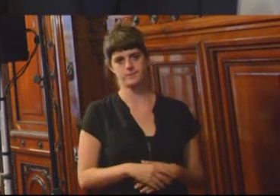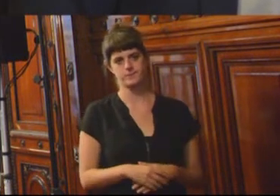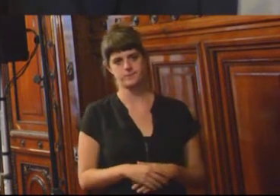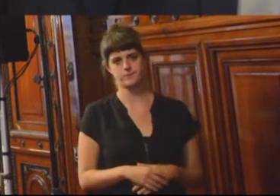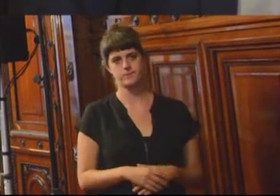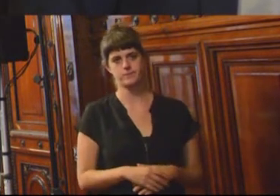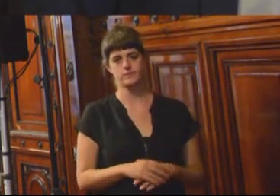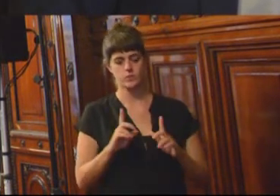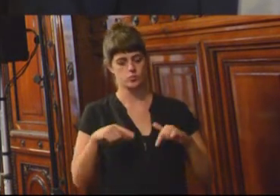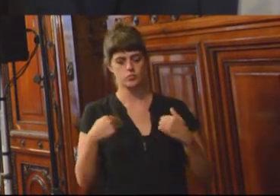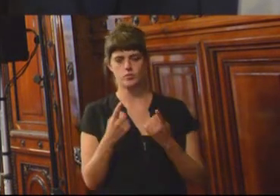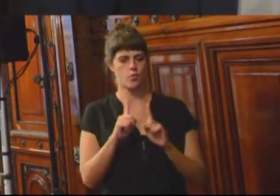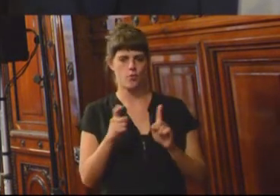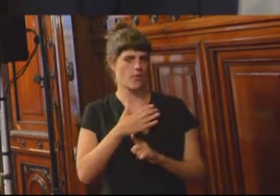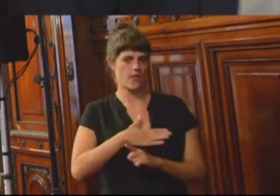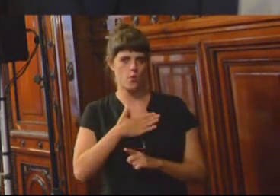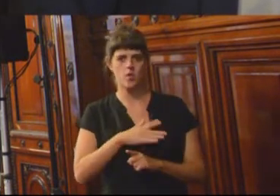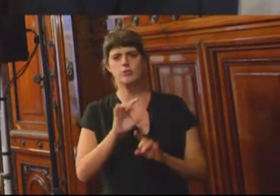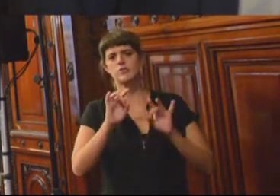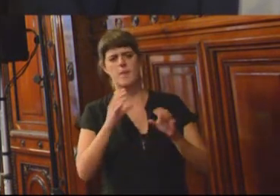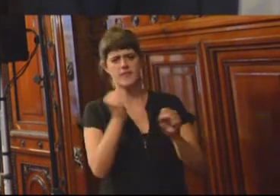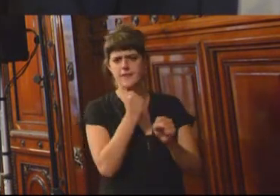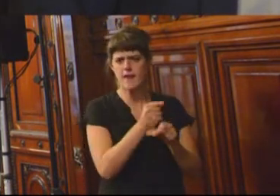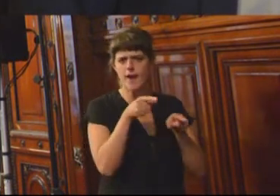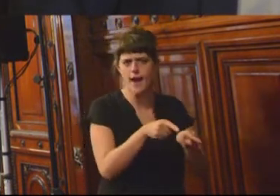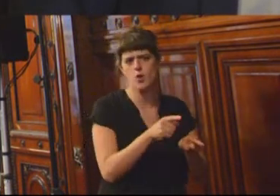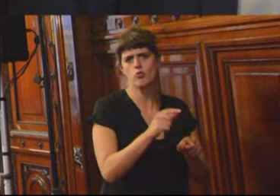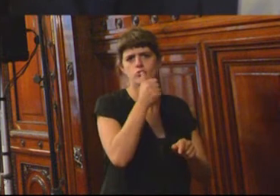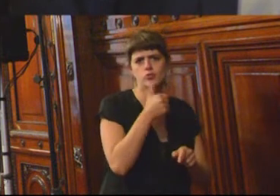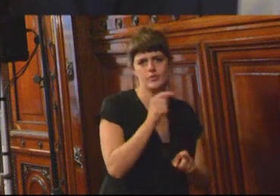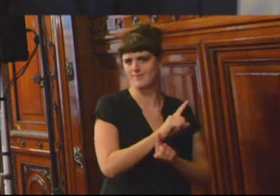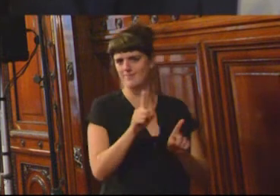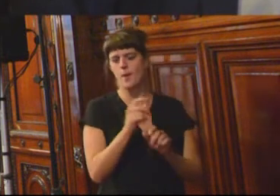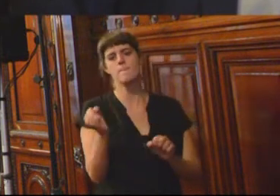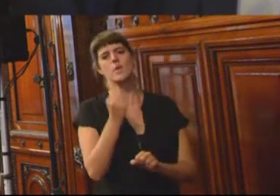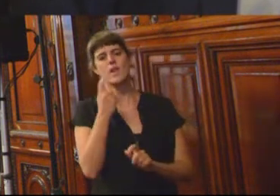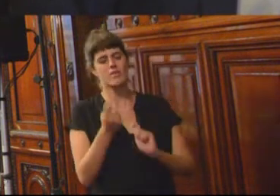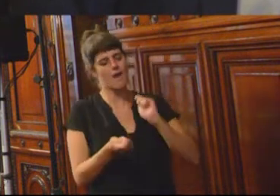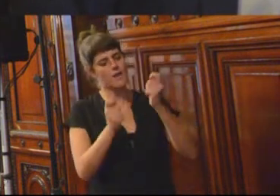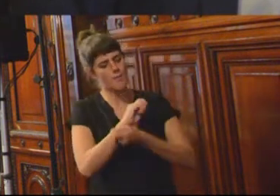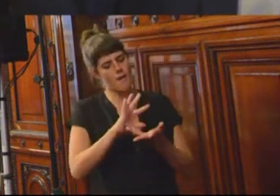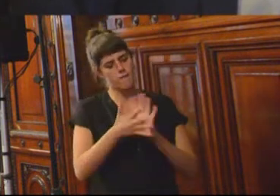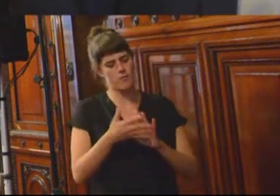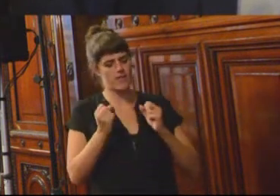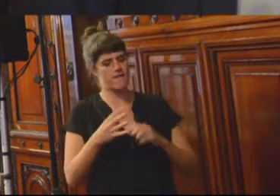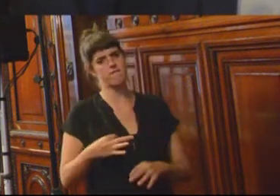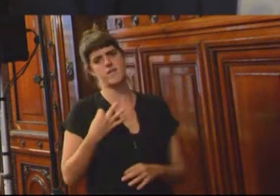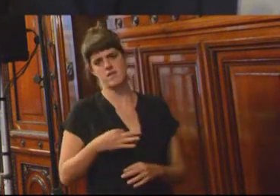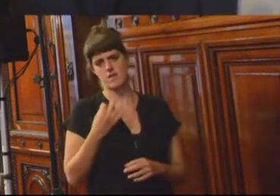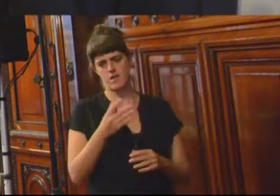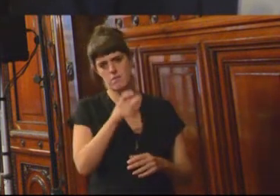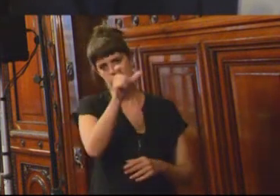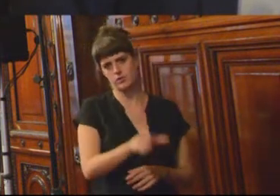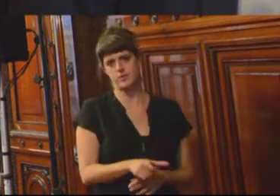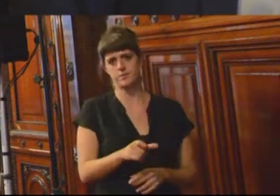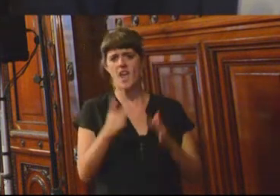Nosotros no compartimos que solo el trabajo redime. Lo importante es cambiar los códigos de vida de la gente. Y la educación no es más que una discusión de códigos. No